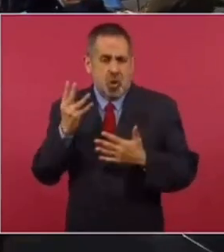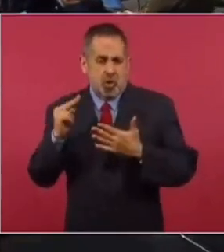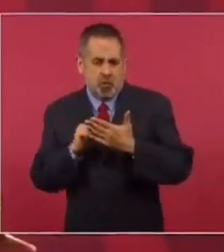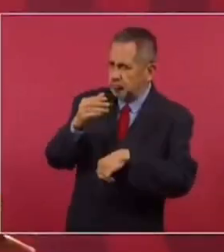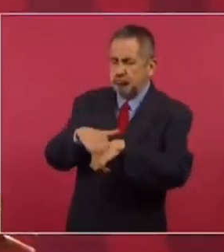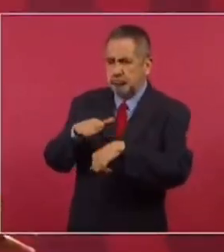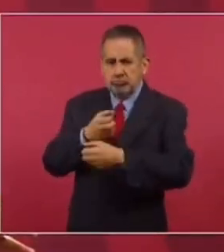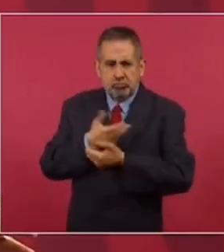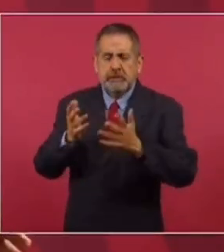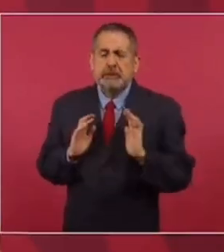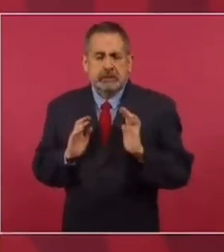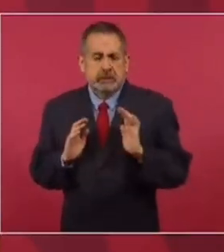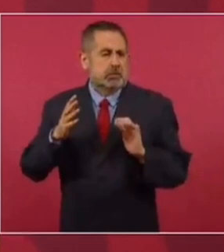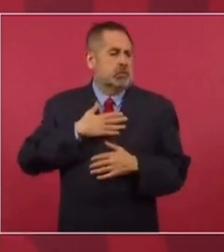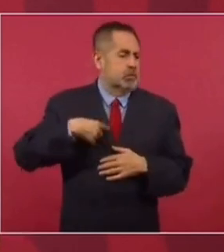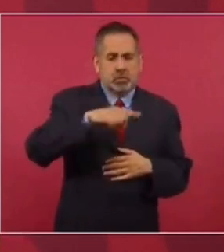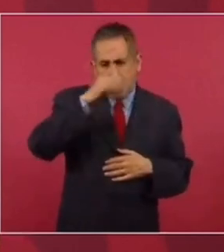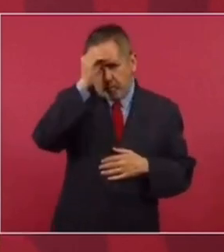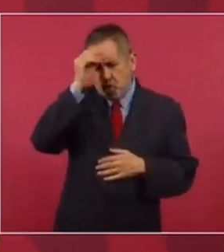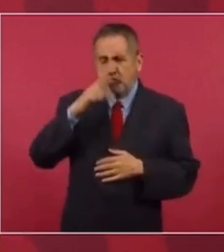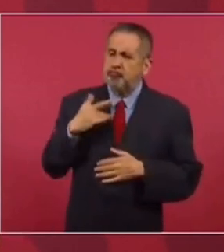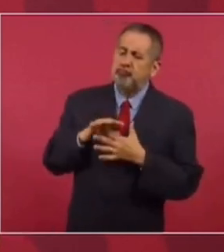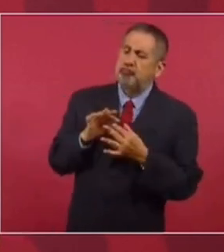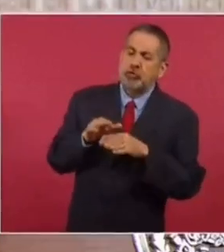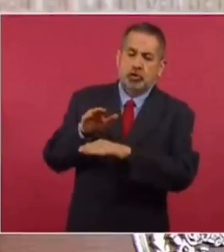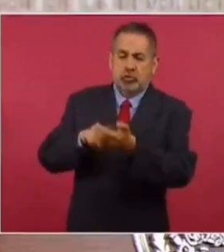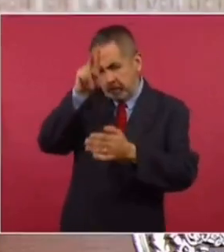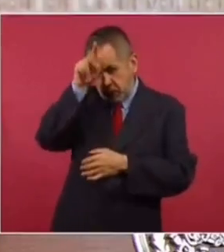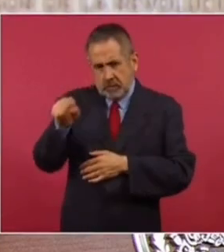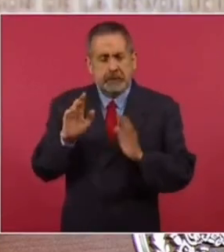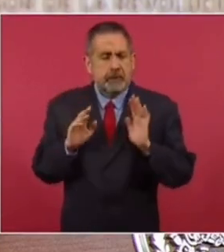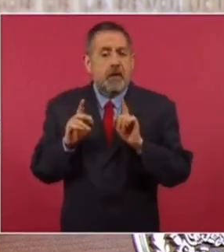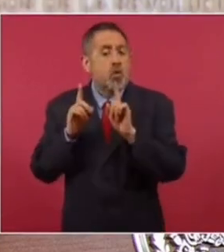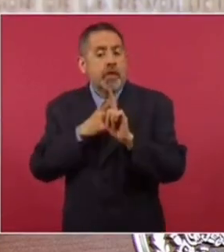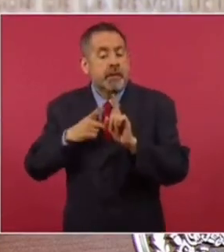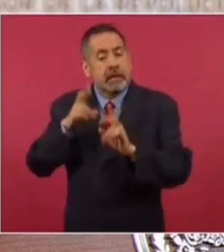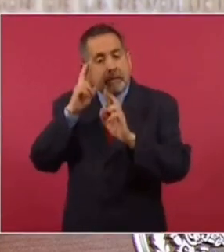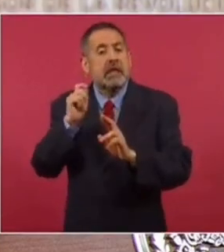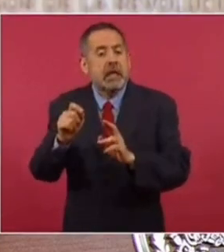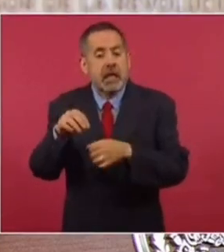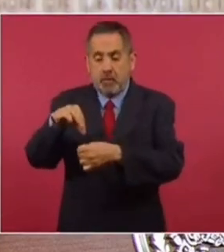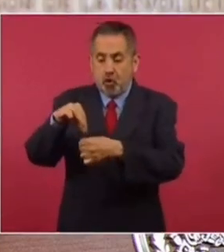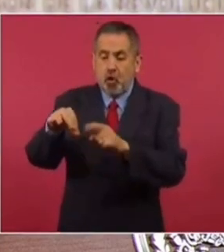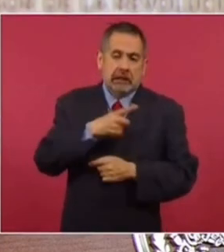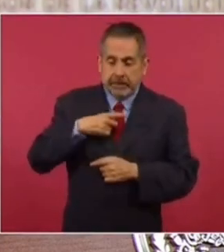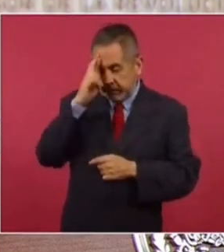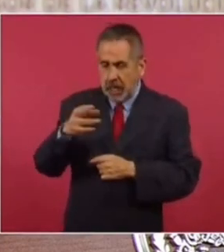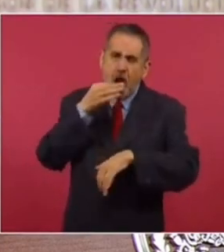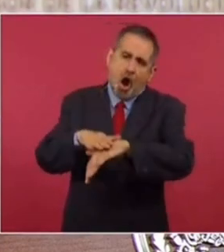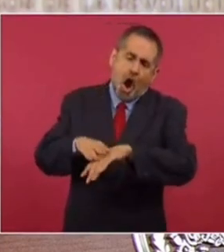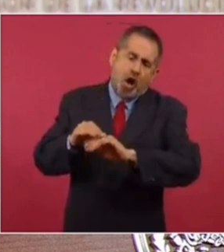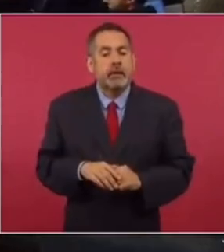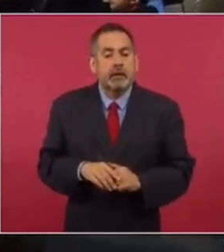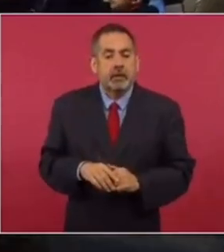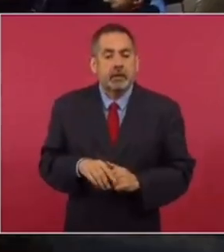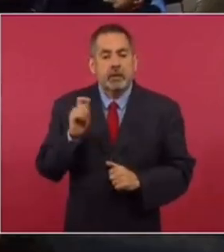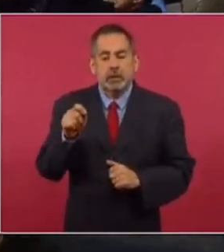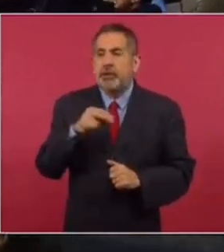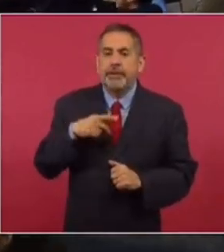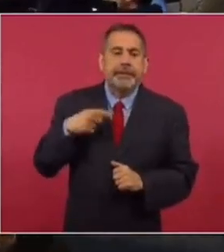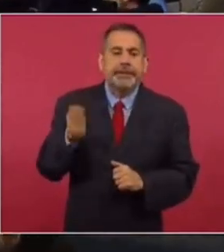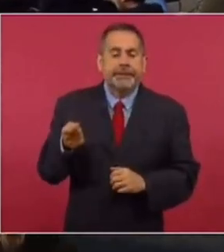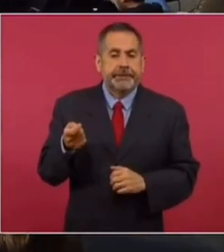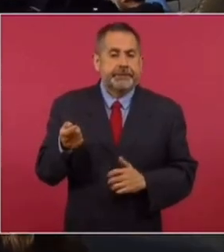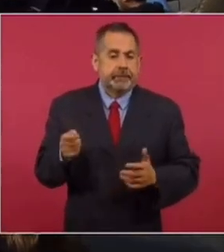expresando nuestra postura acerca de que debe respetarse el voto de los ciudadanos y que no debe